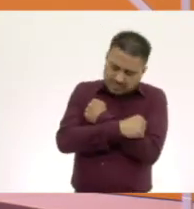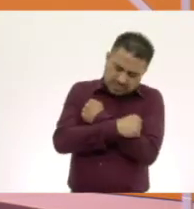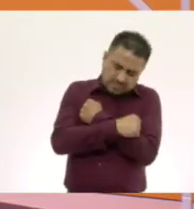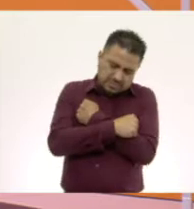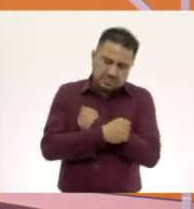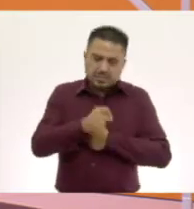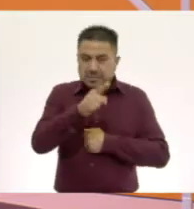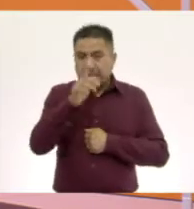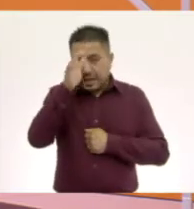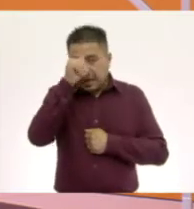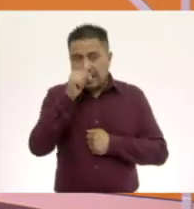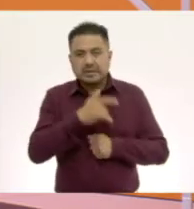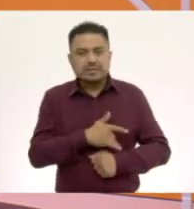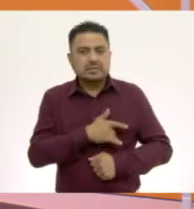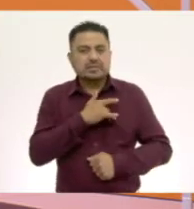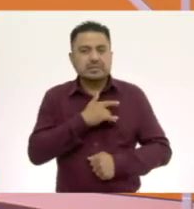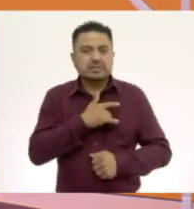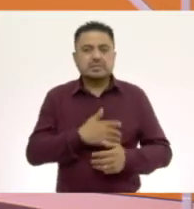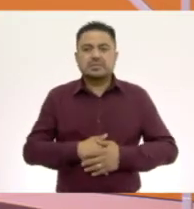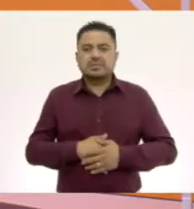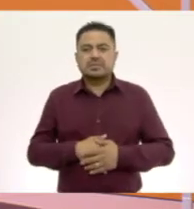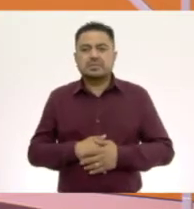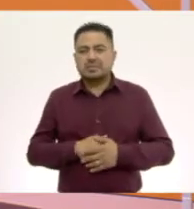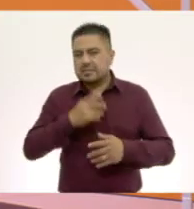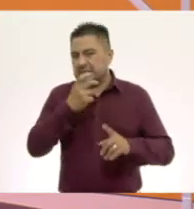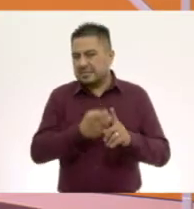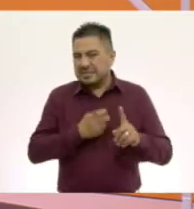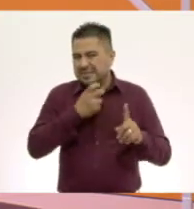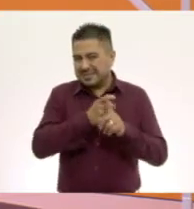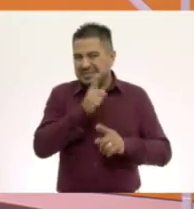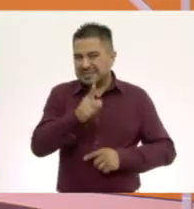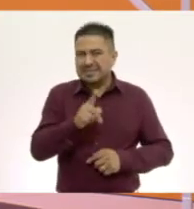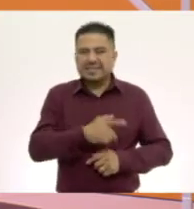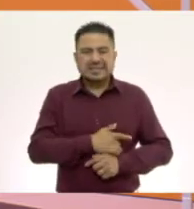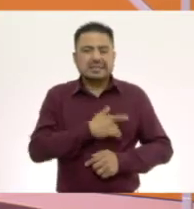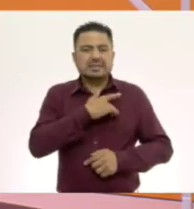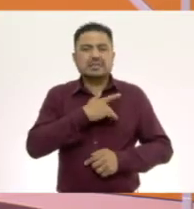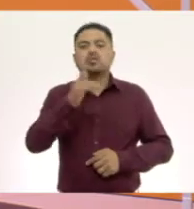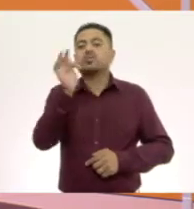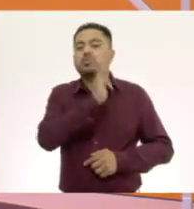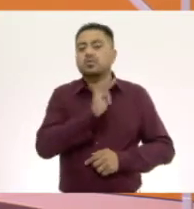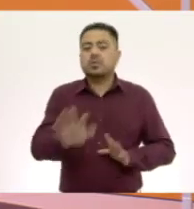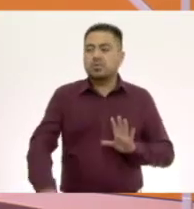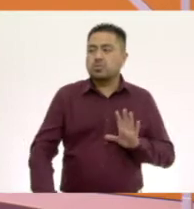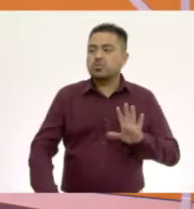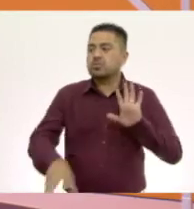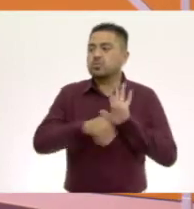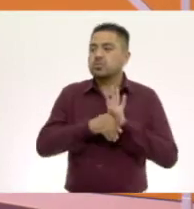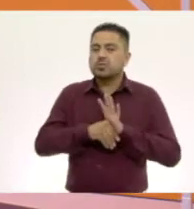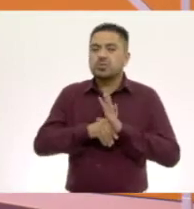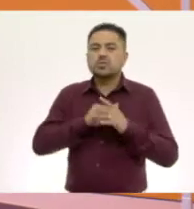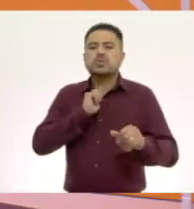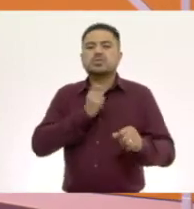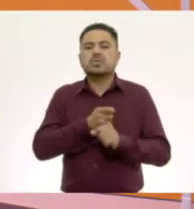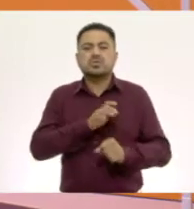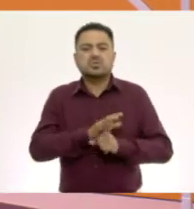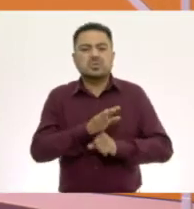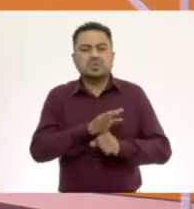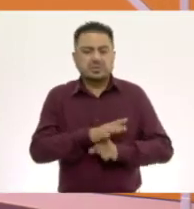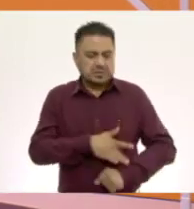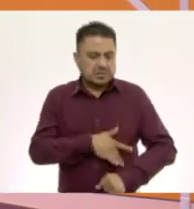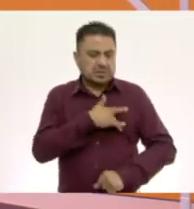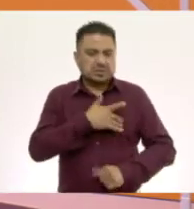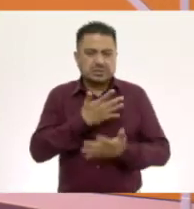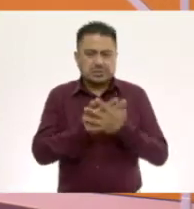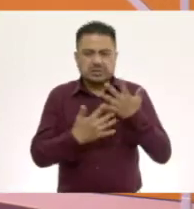¿Te acuerdas lo que sentías? ¿Eso que sentías le podía transmitirse a través del sentido del